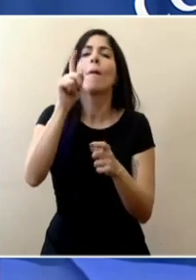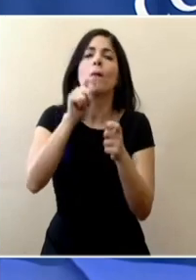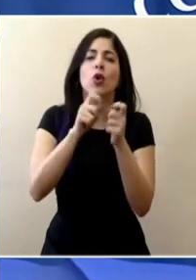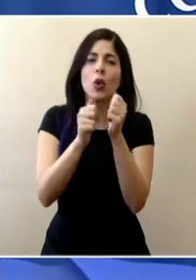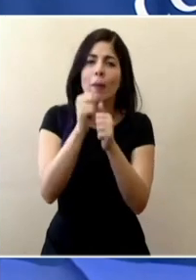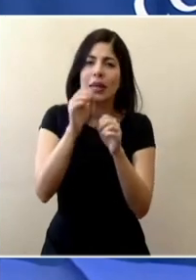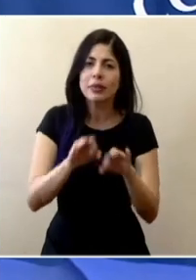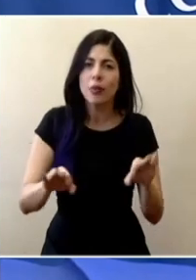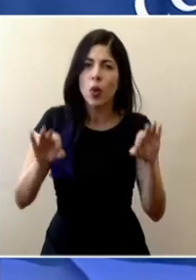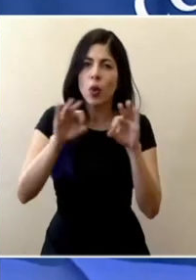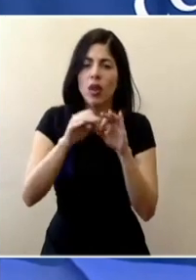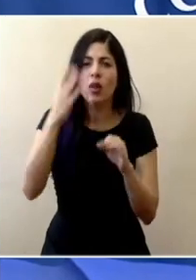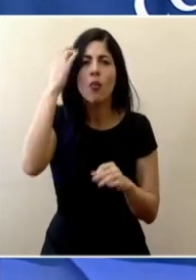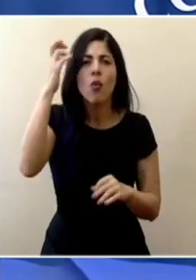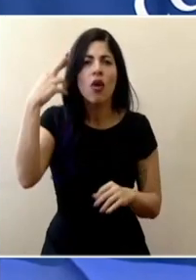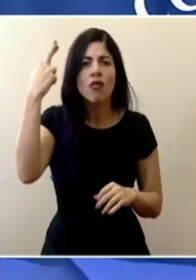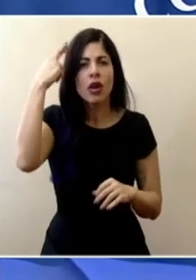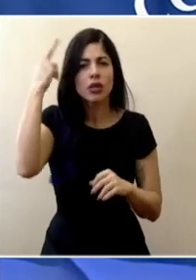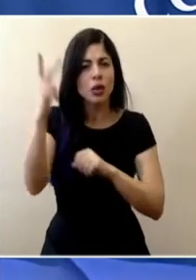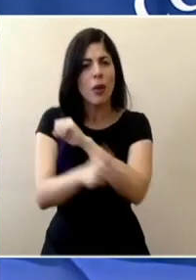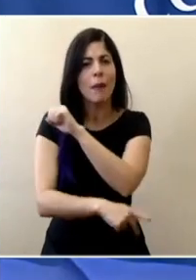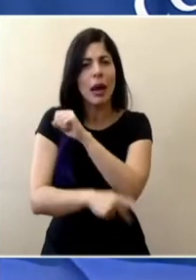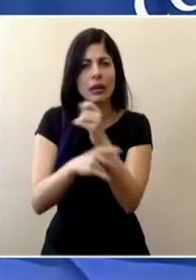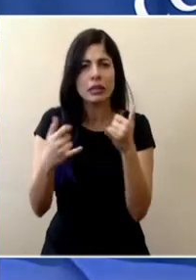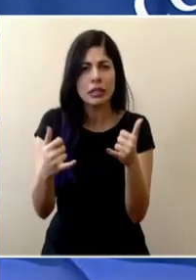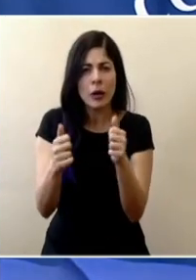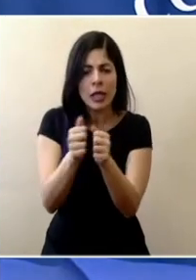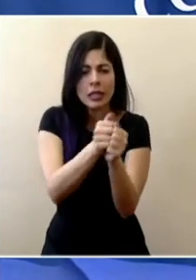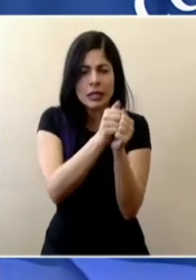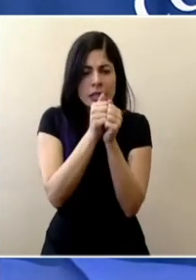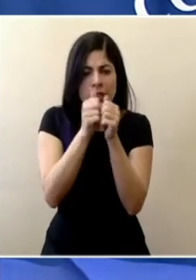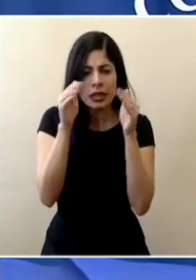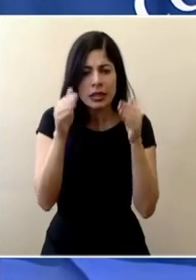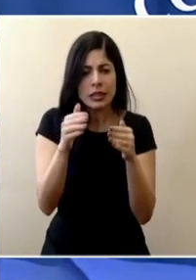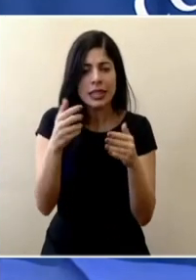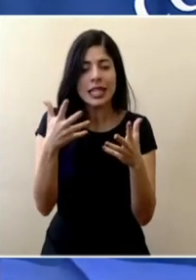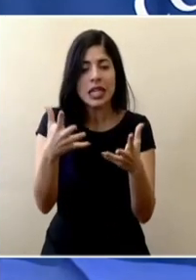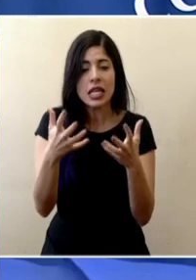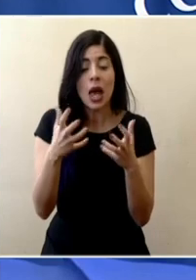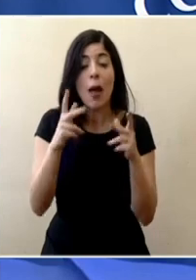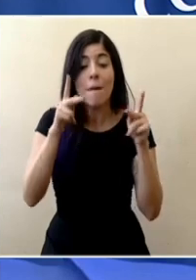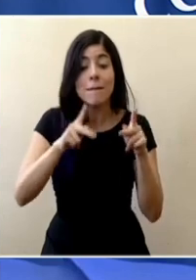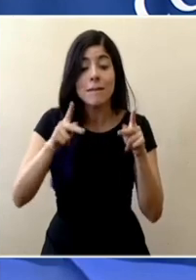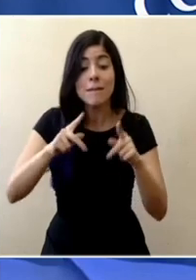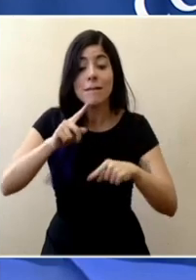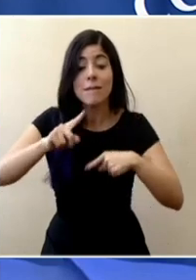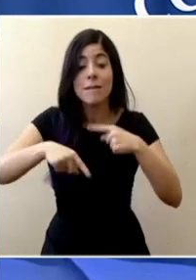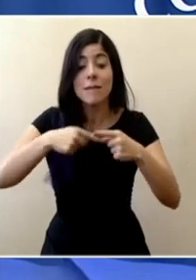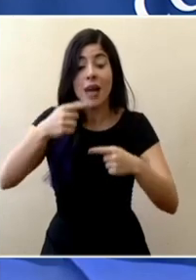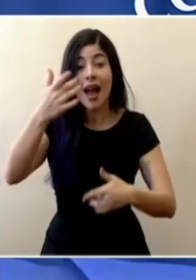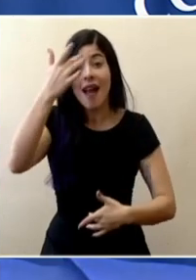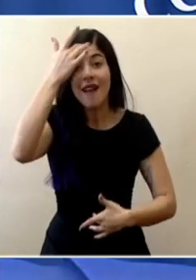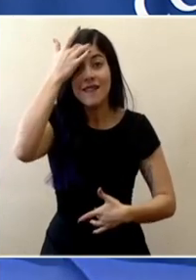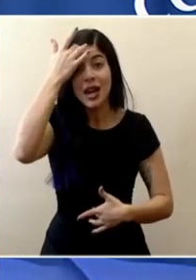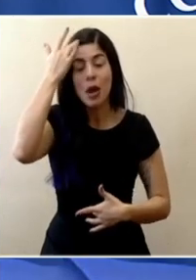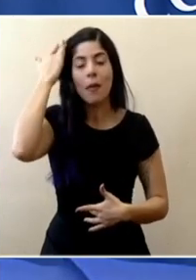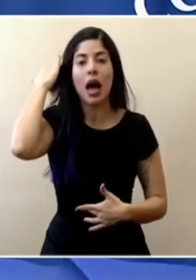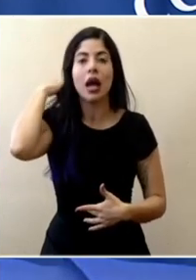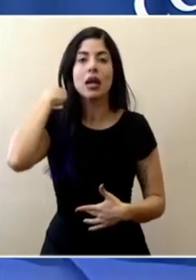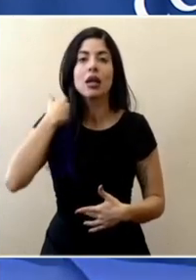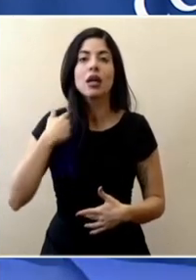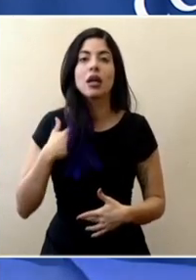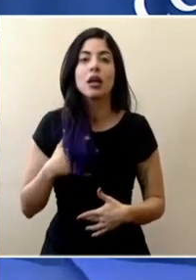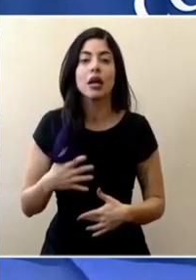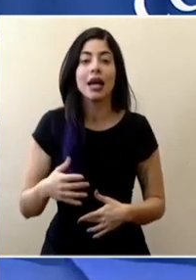importante y por el cual estamos unidos como país es que la cantidad de personas que se vayan a infectar no sean